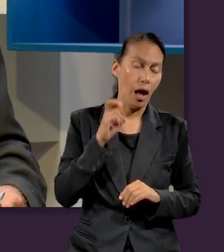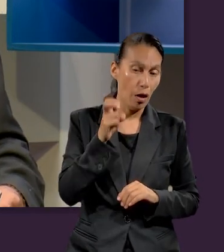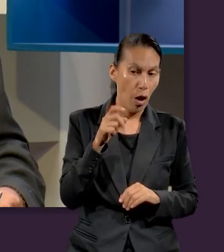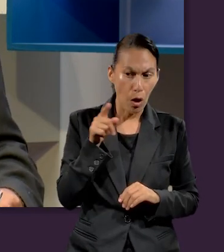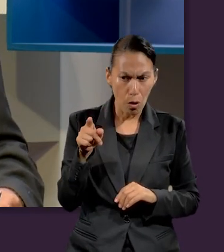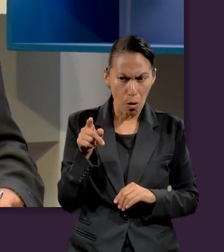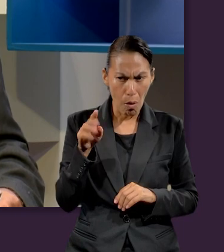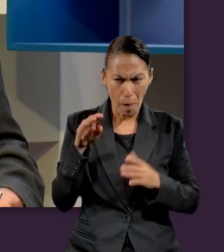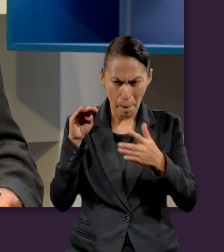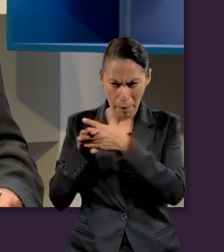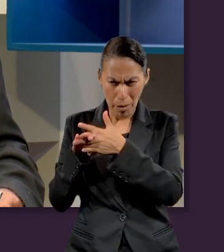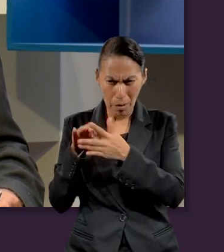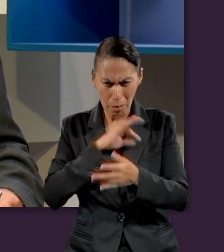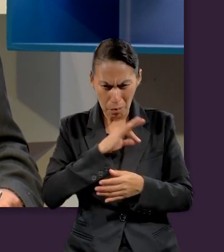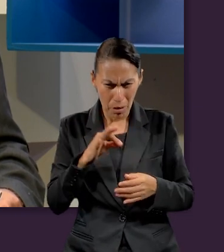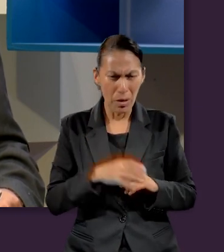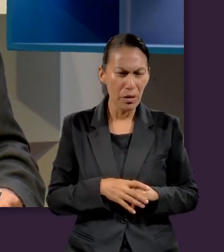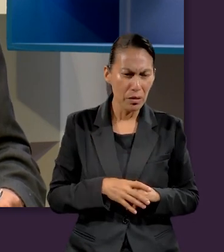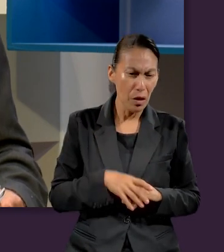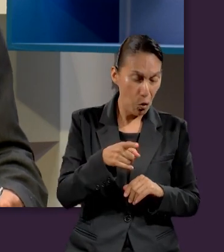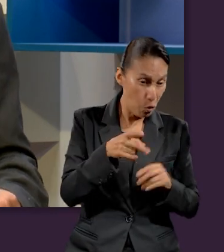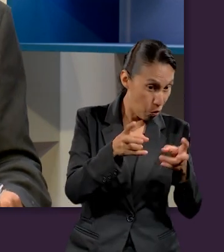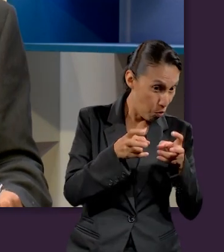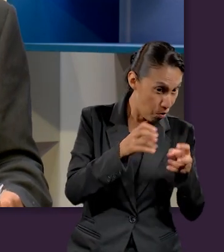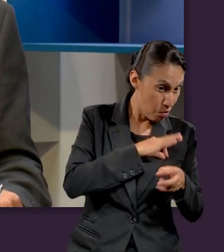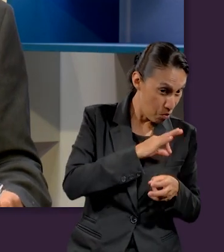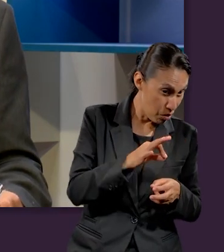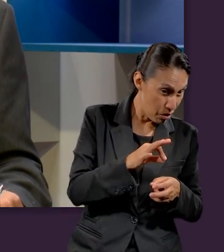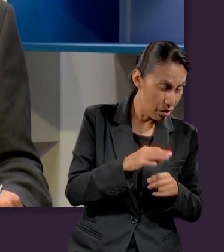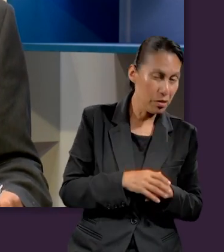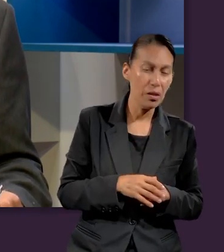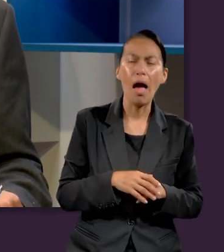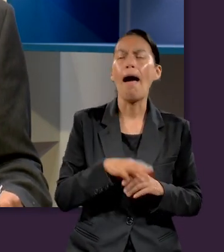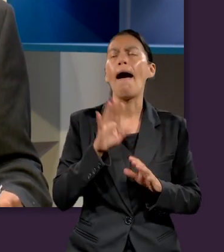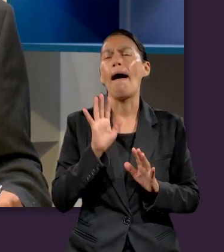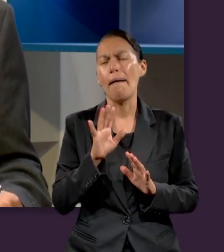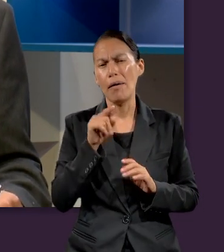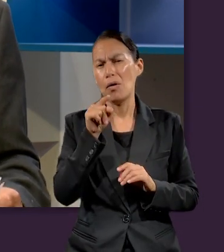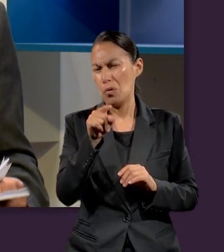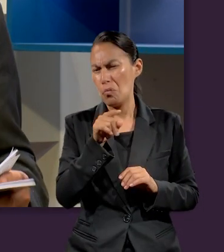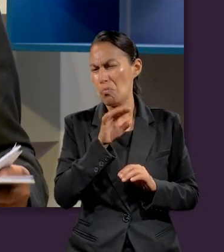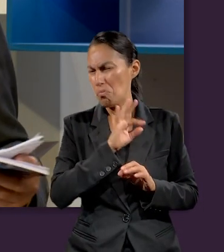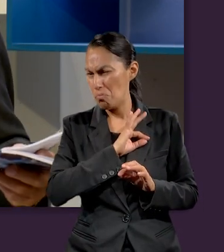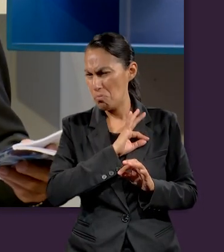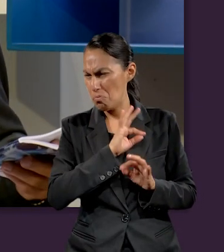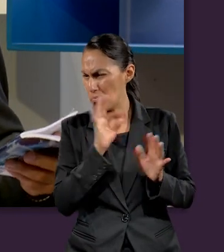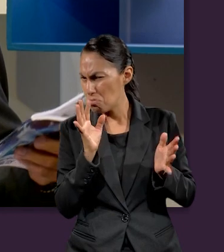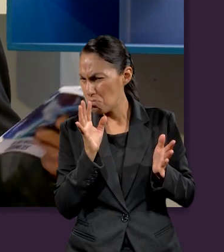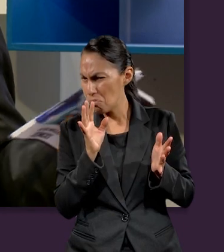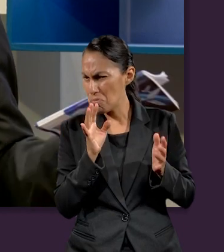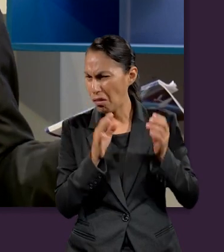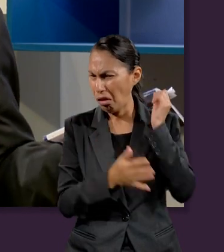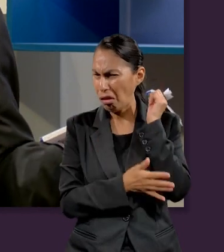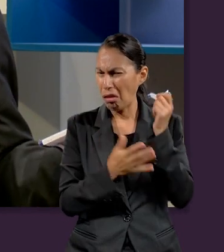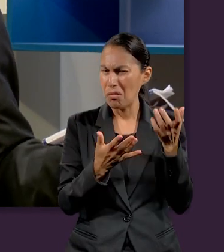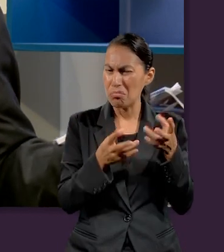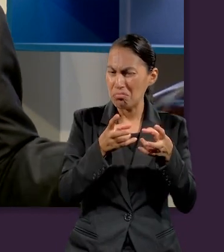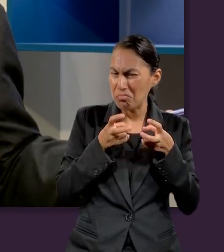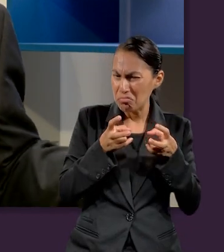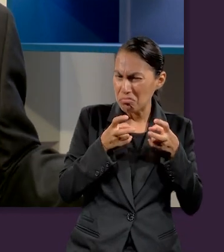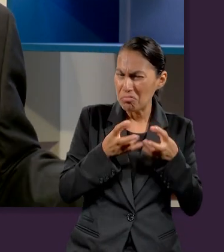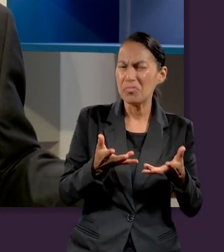ah, entonces quiere decir que tú puedes matar, ah, entonces quiere decir que tú puedes robar, ah, entonces quiere decir que tú puedes